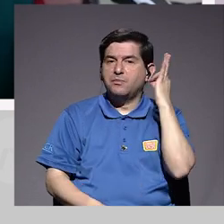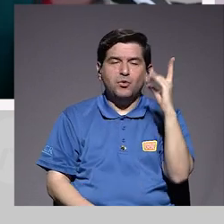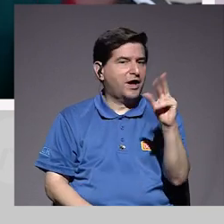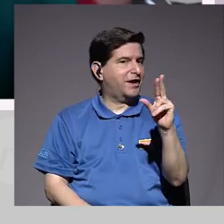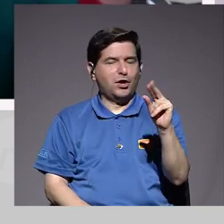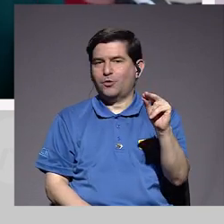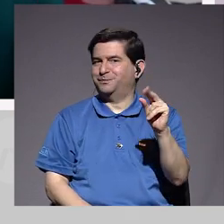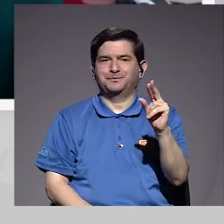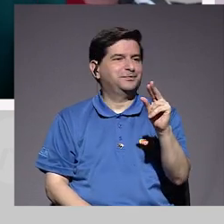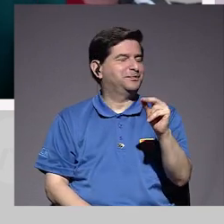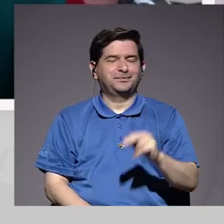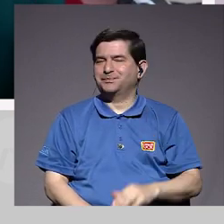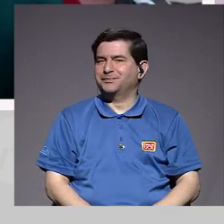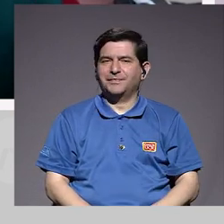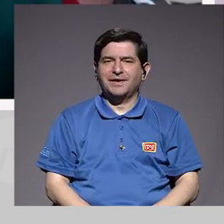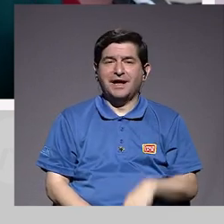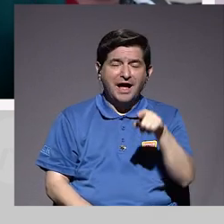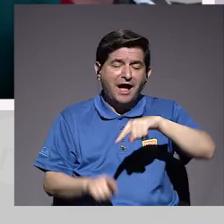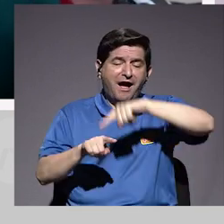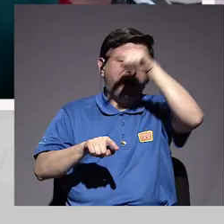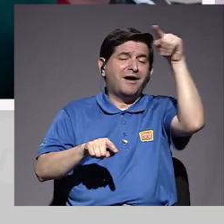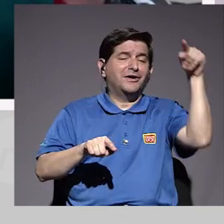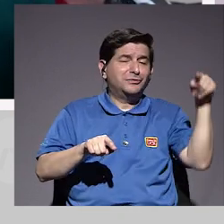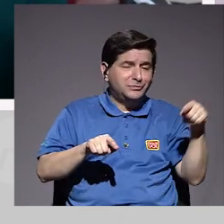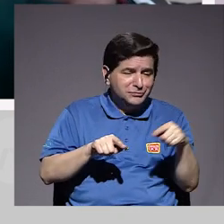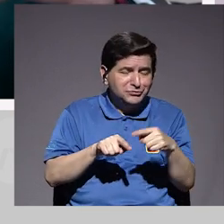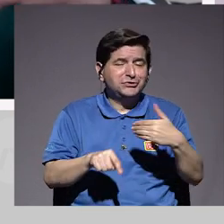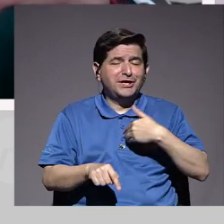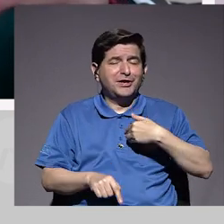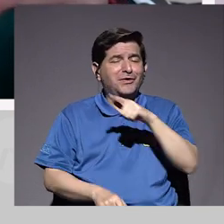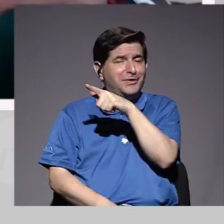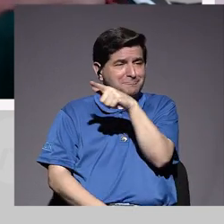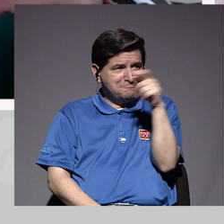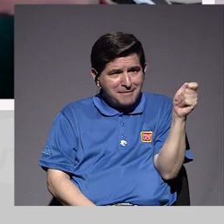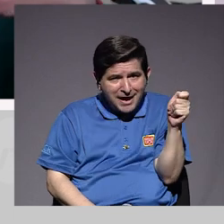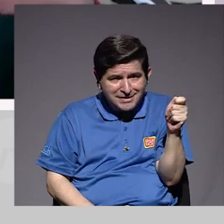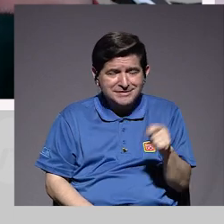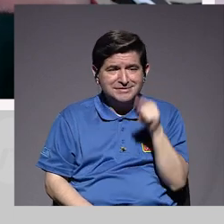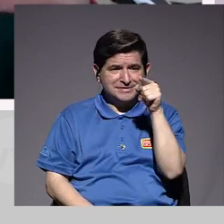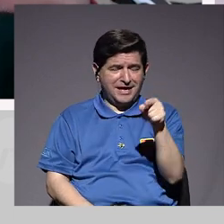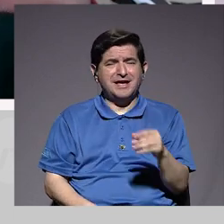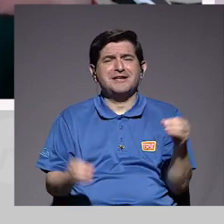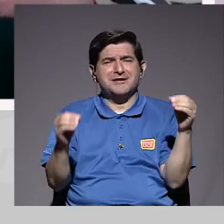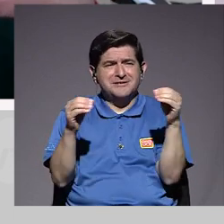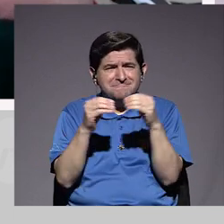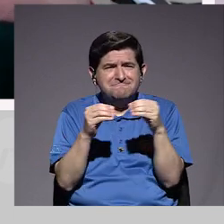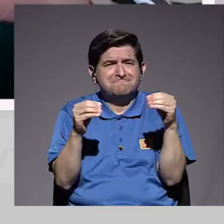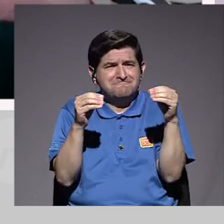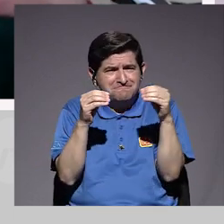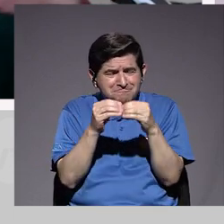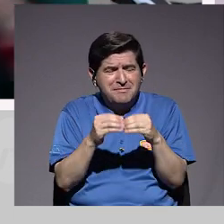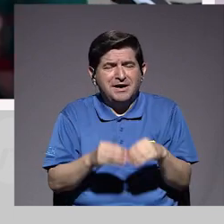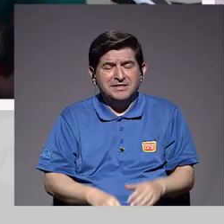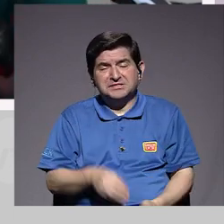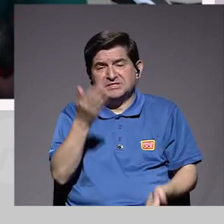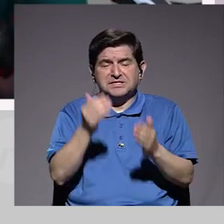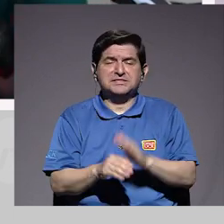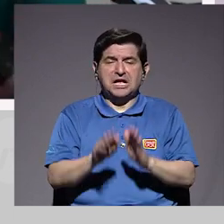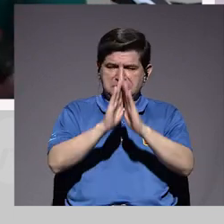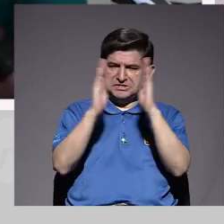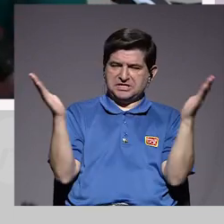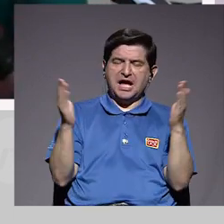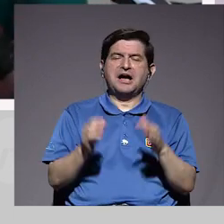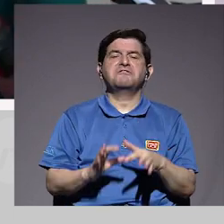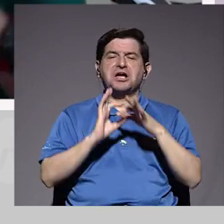pues, hay todo un ciclo a través del mes donde van a estar más abiertas a la relación o simplemente